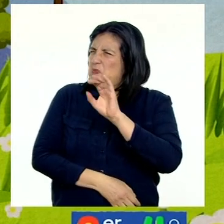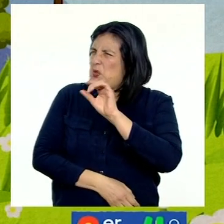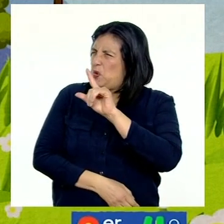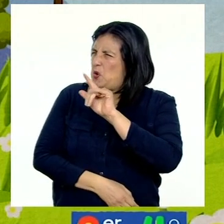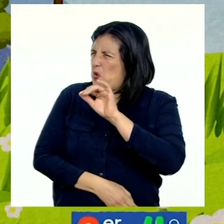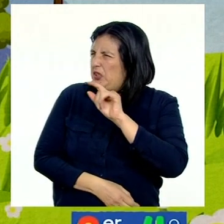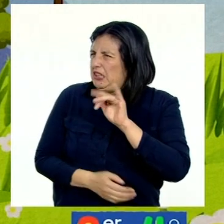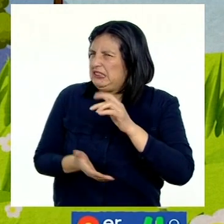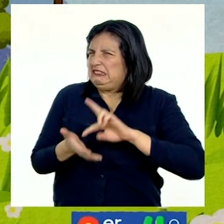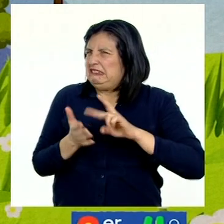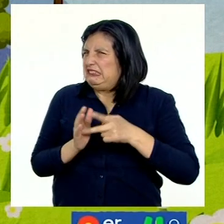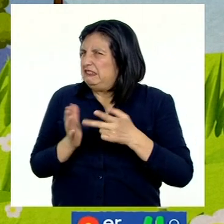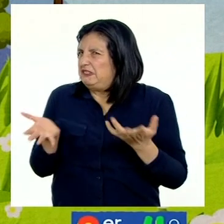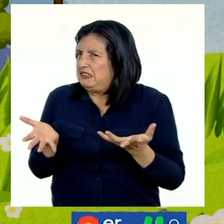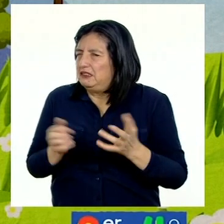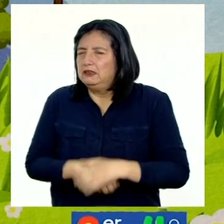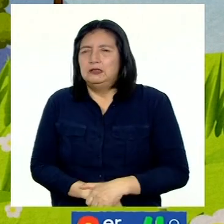biológicas?